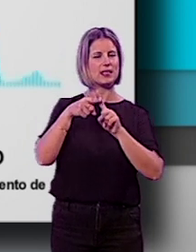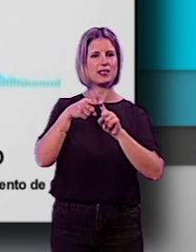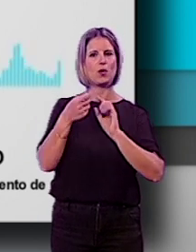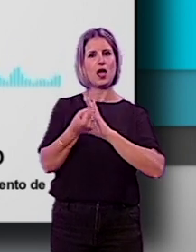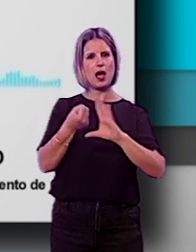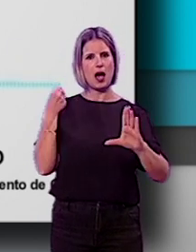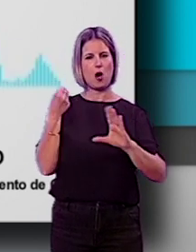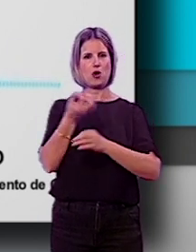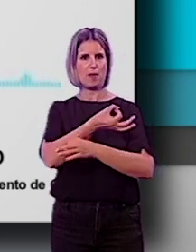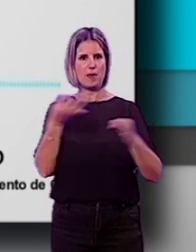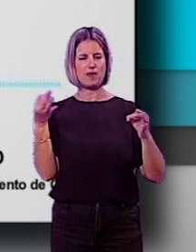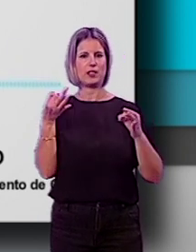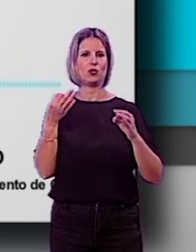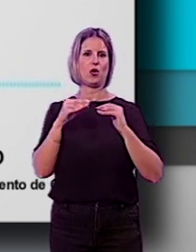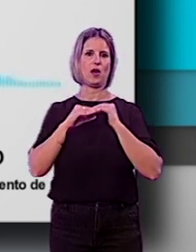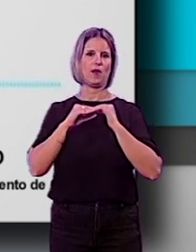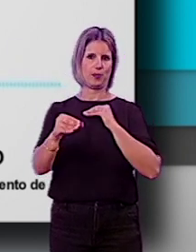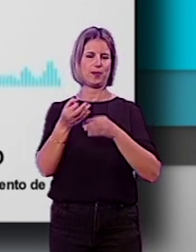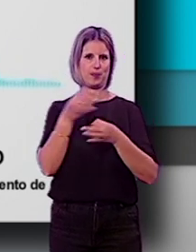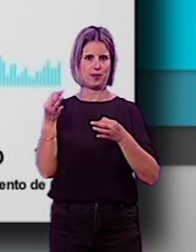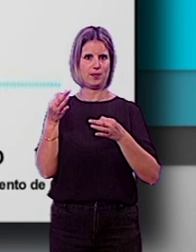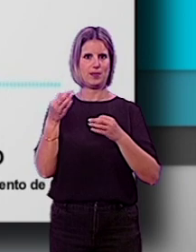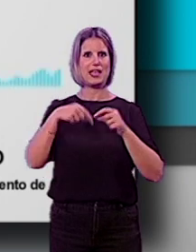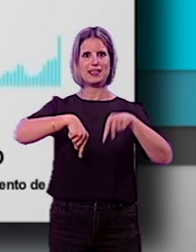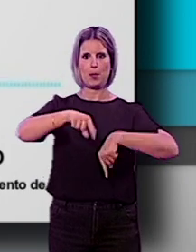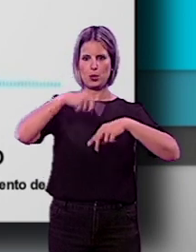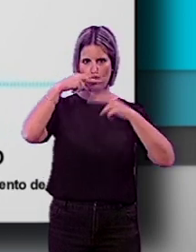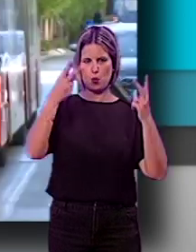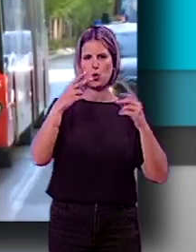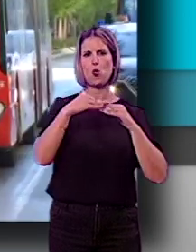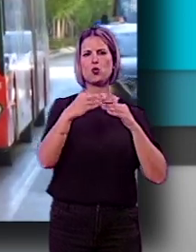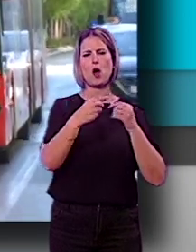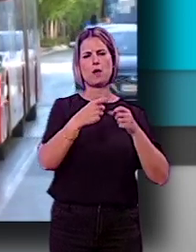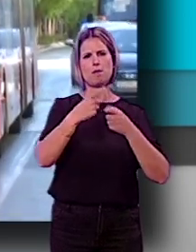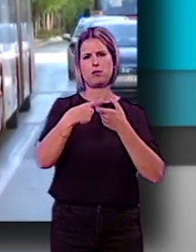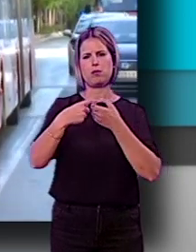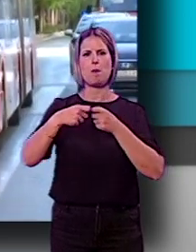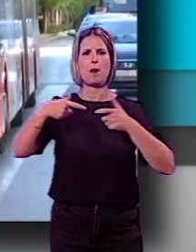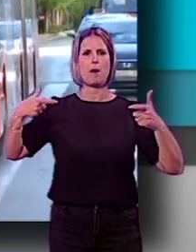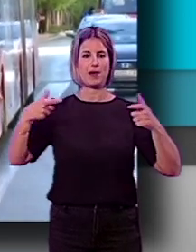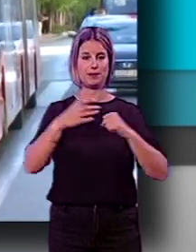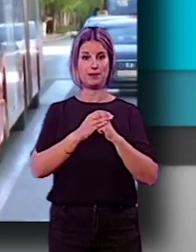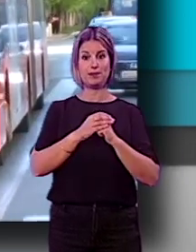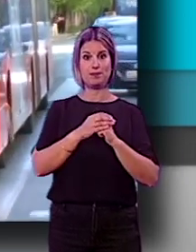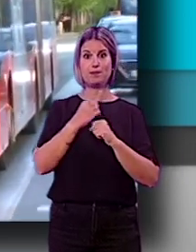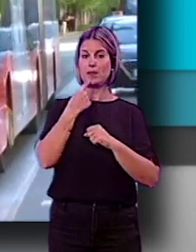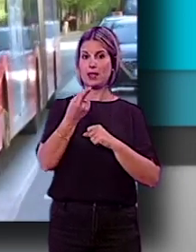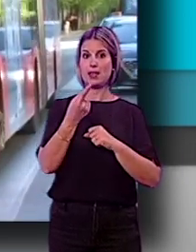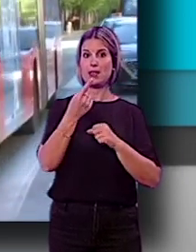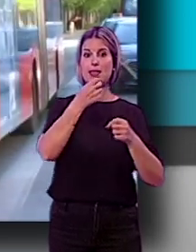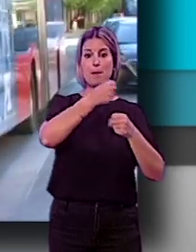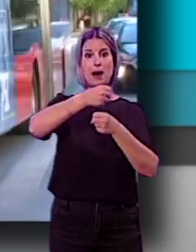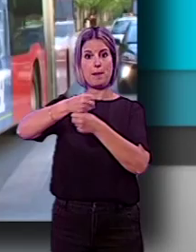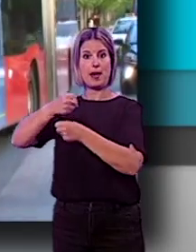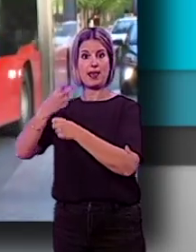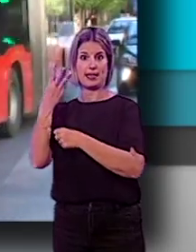eficiencia y la eficacia en el transporte público que sigue aumentando su número de usuarios cada mes. Han afirmado además que se suprimirán tres paradas del